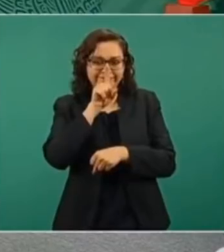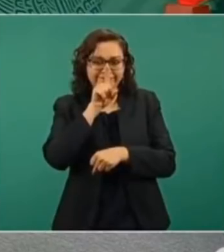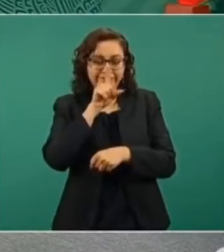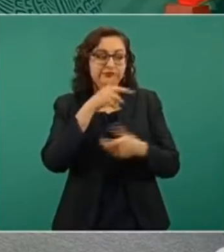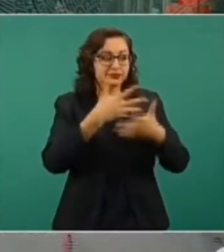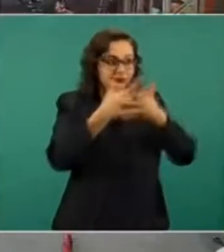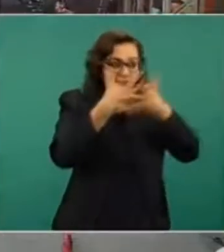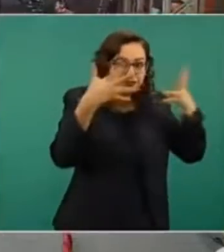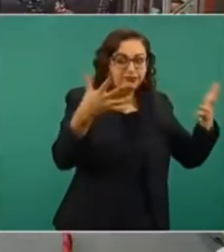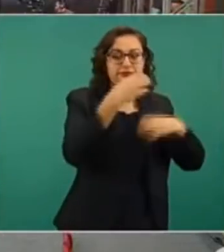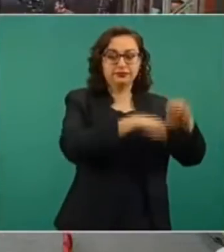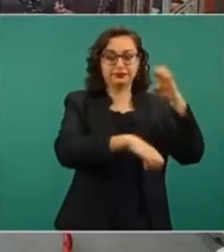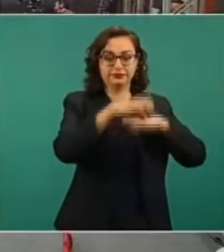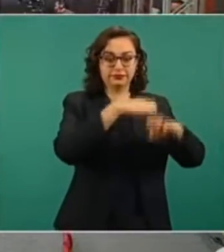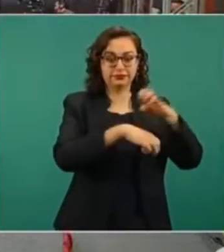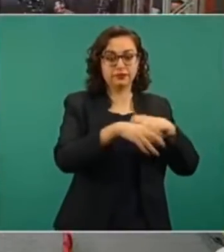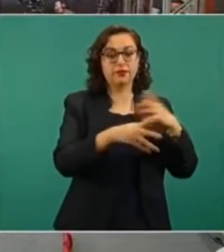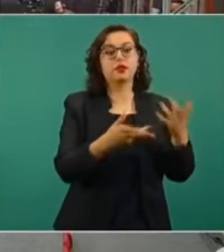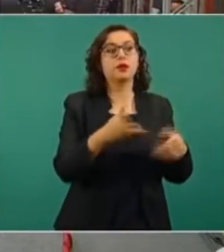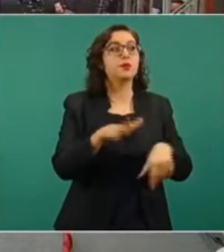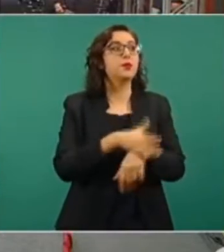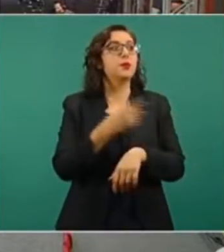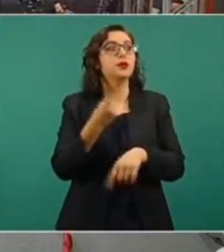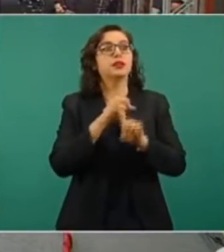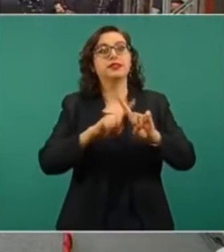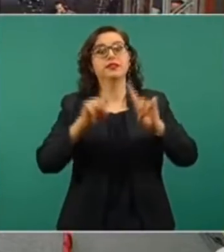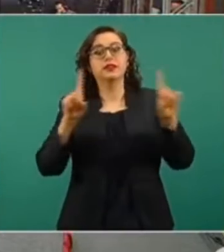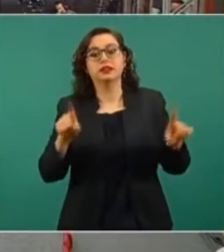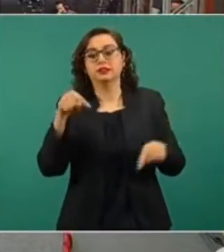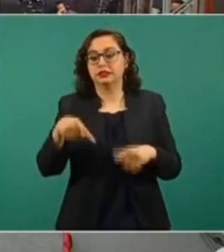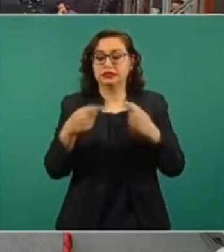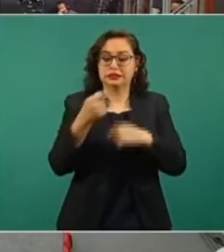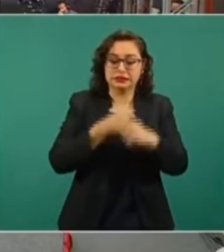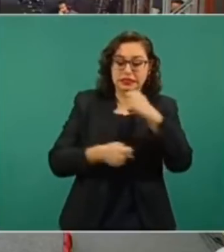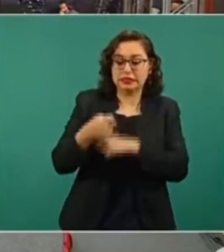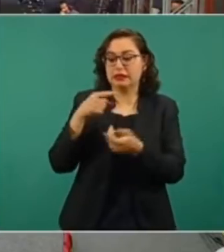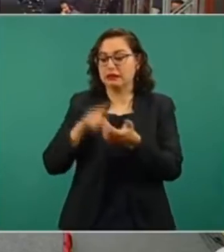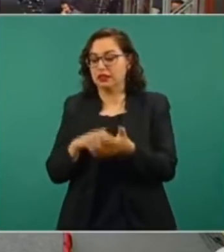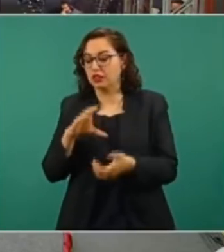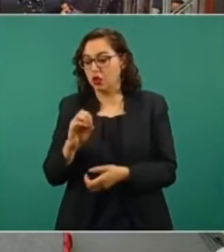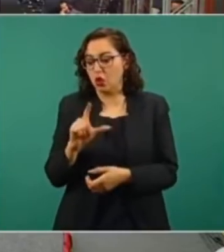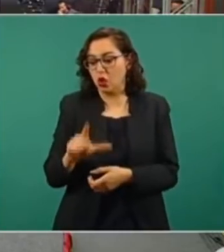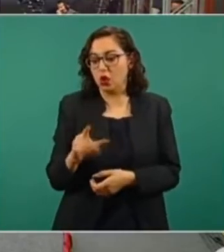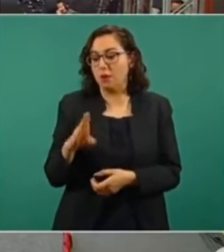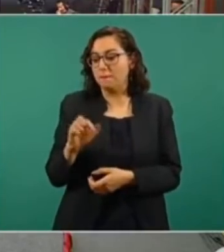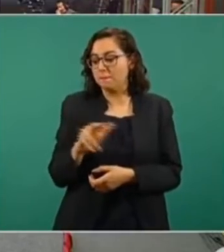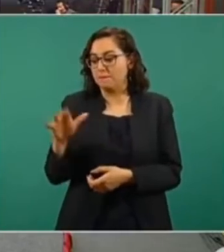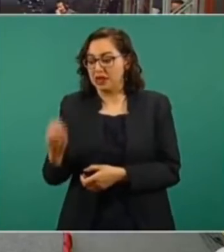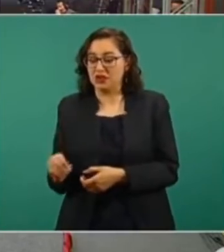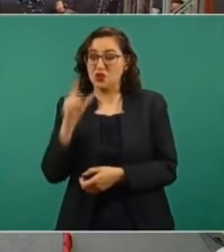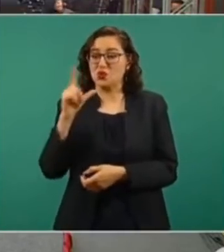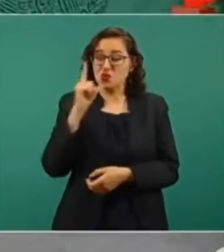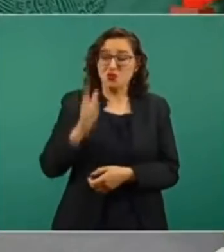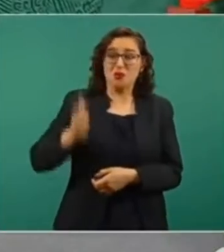Porque hay tiendas de abarrote de las colonias, de los barrios, de los pueblos que pagan muchísimo